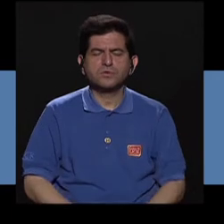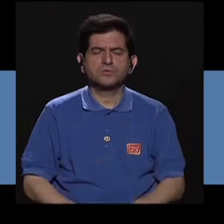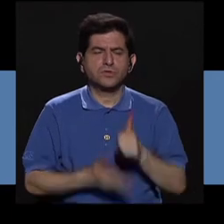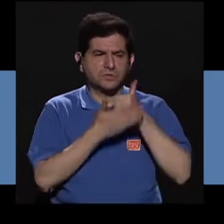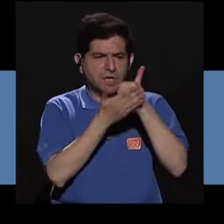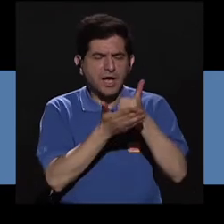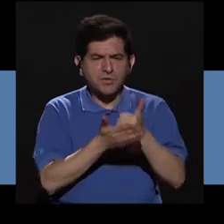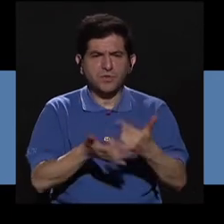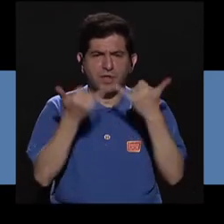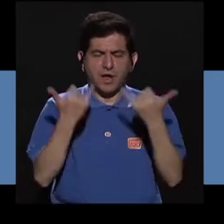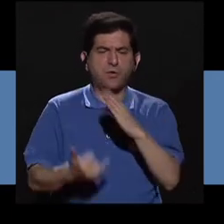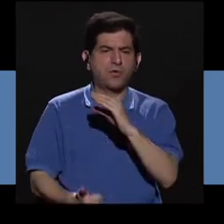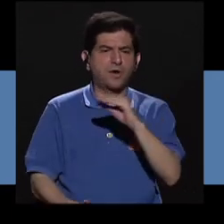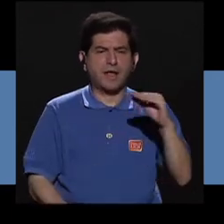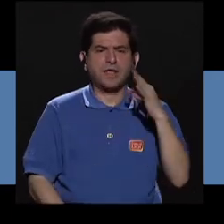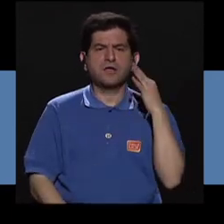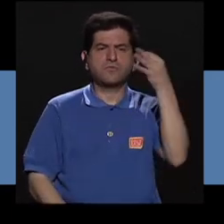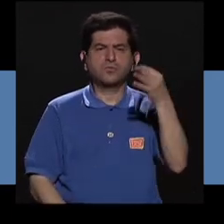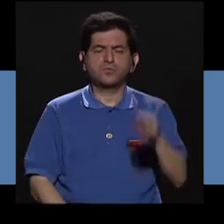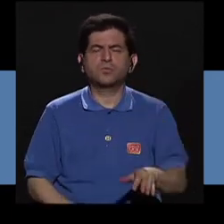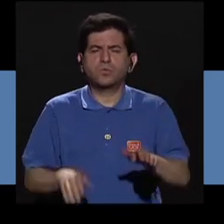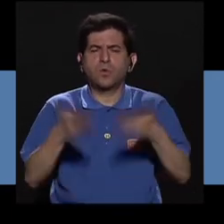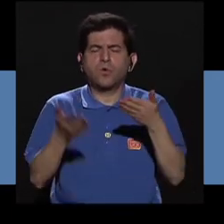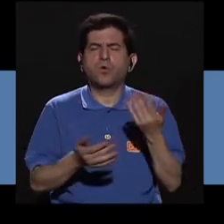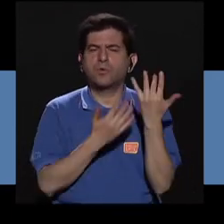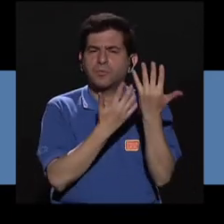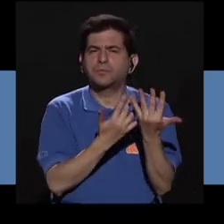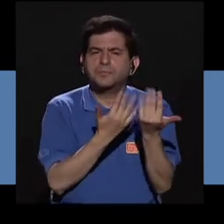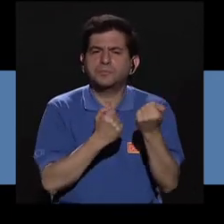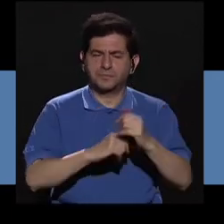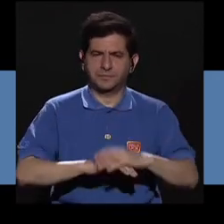estos cursos le ayuden tanto en el presente como en el futuro?